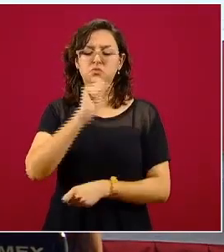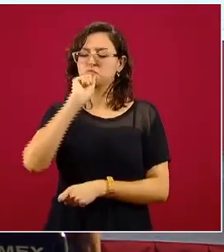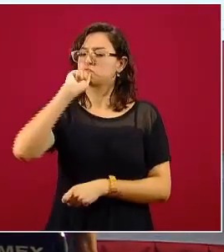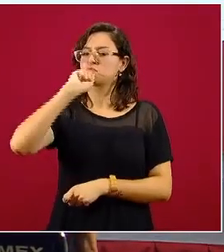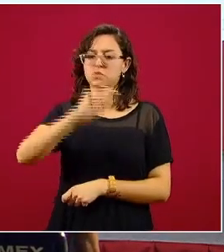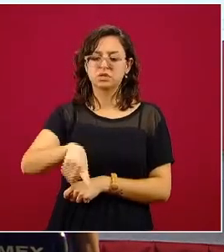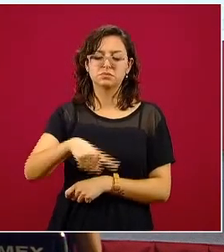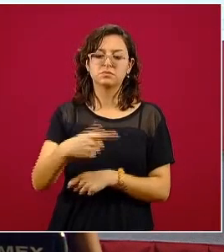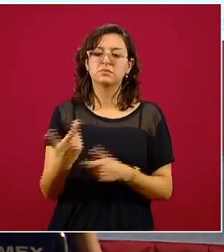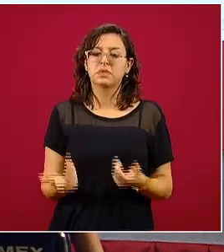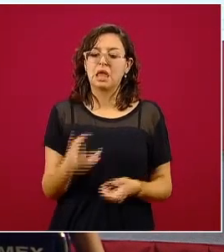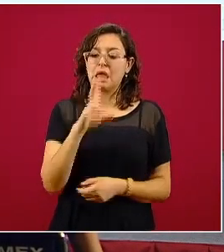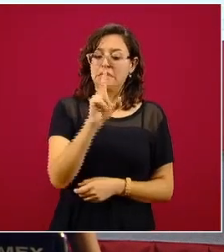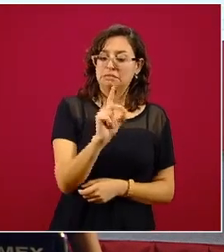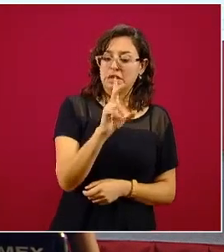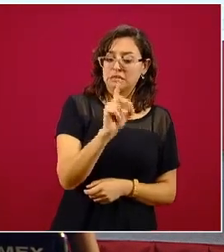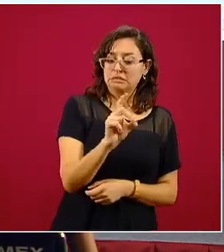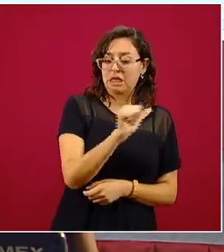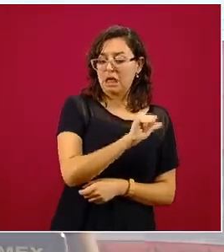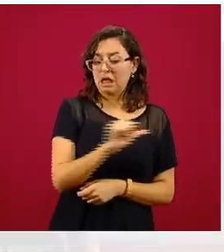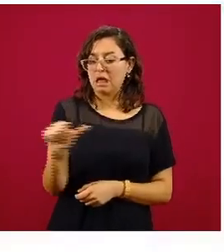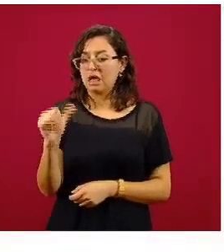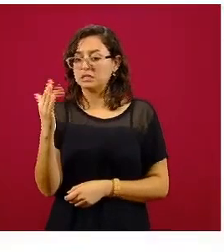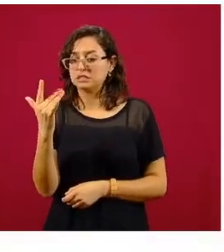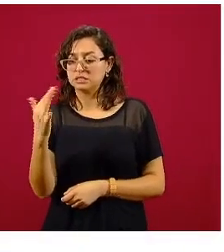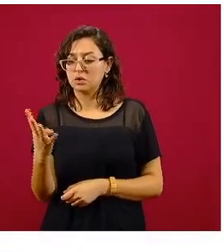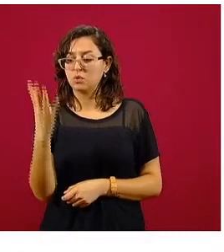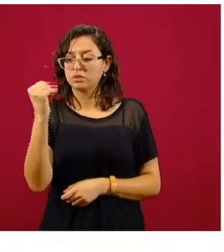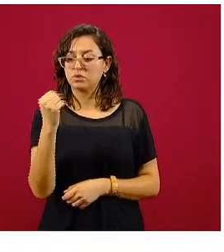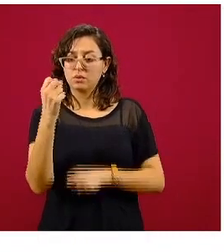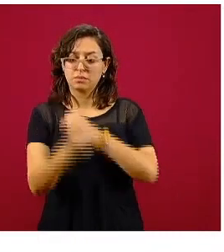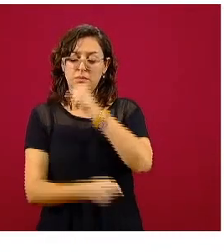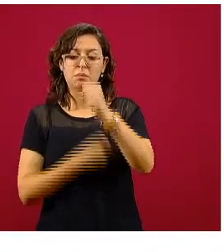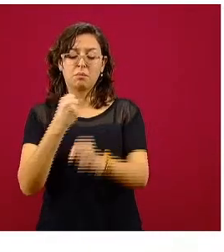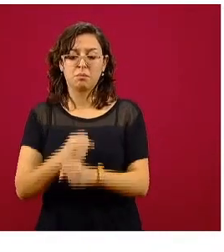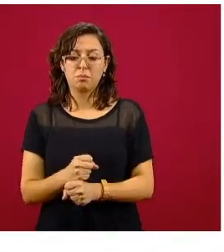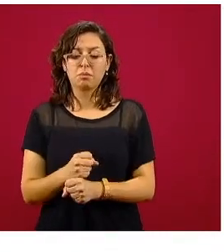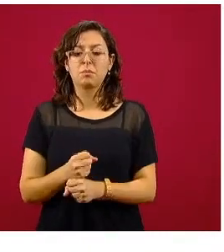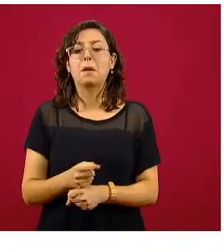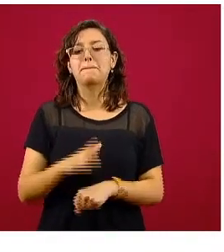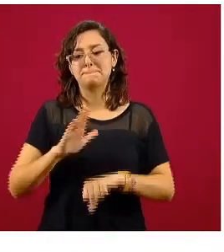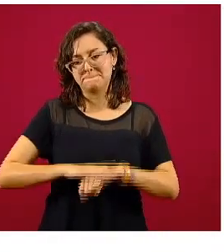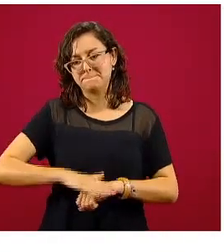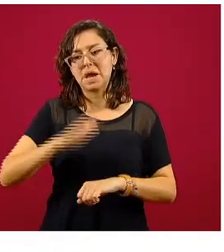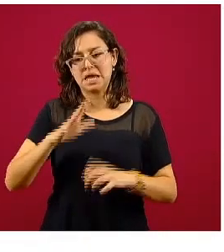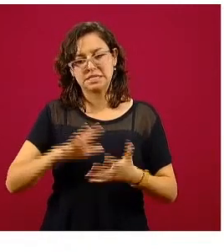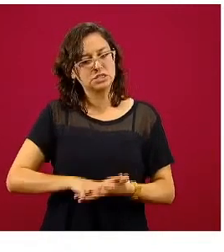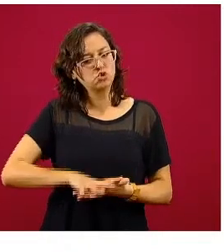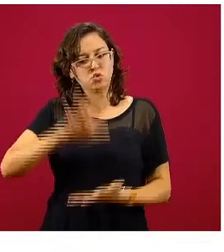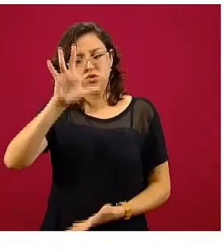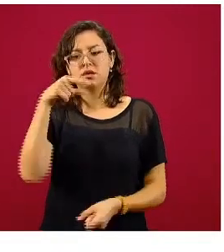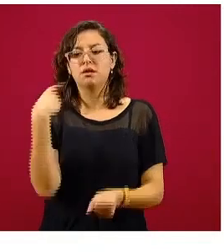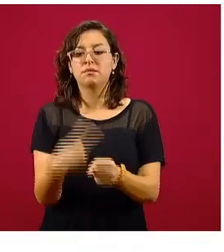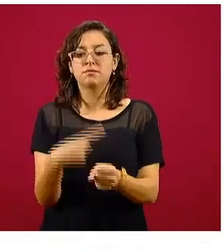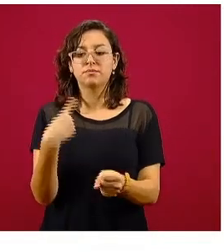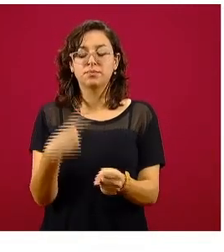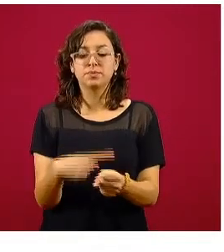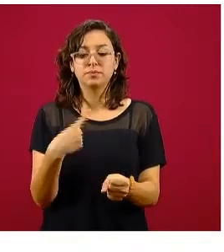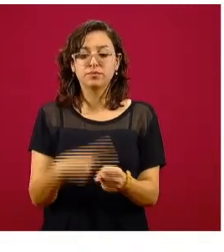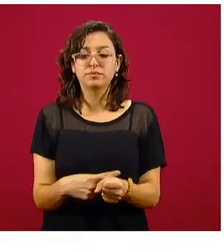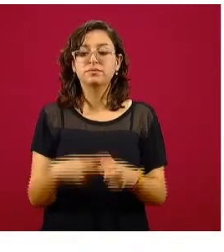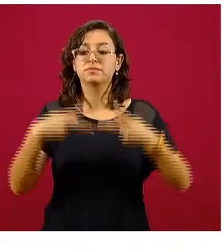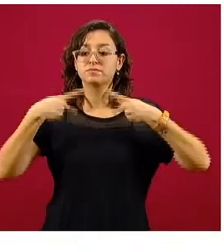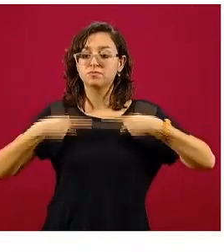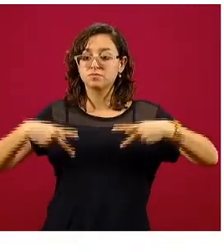los grupos entre los 30 y los 59 años son los que han acumulado la mayor carga de enfermedad, es decir, son las